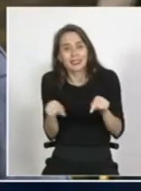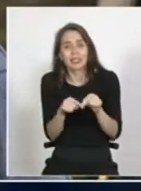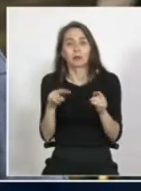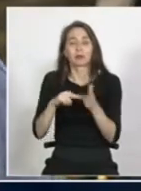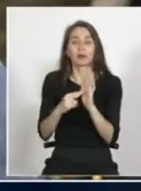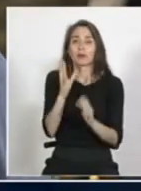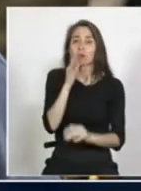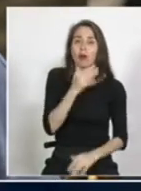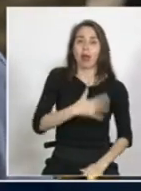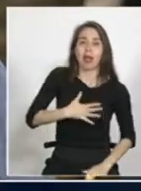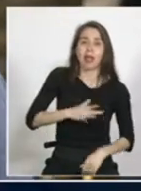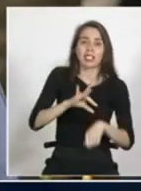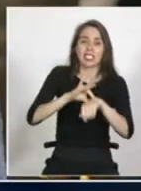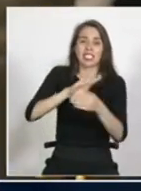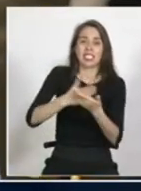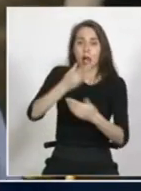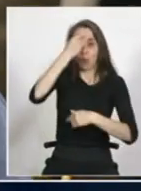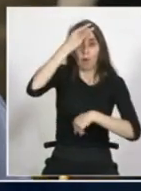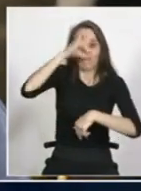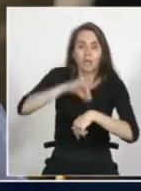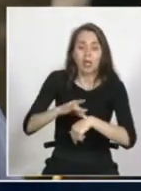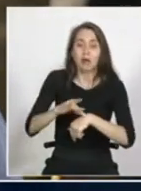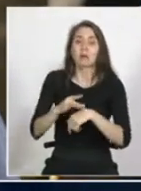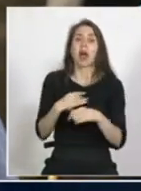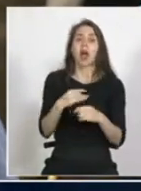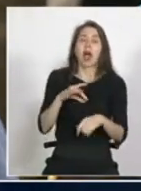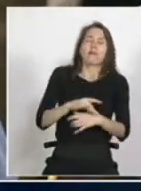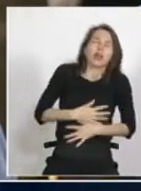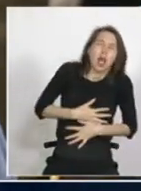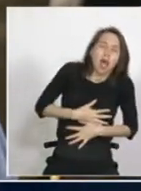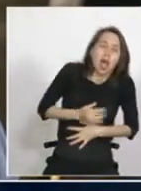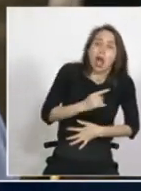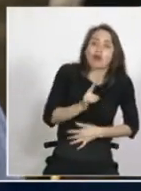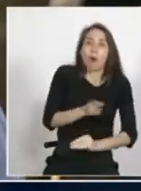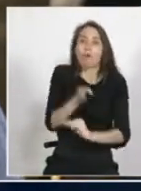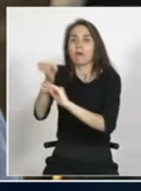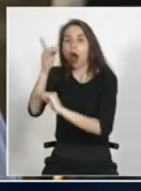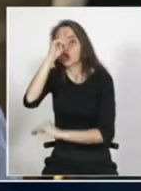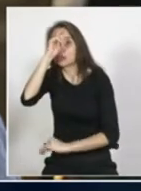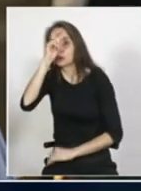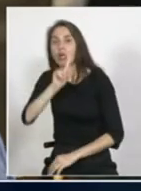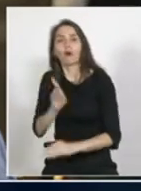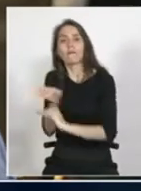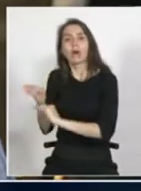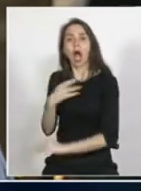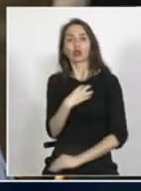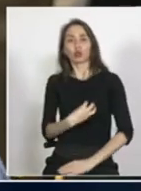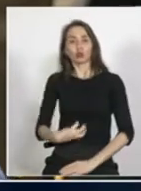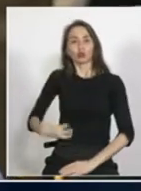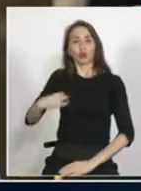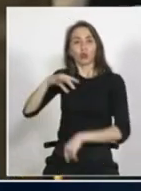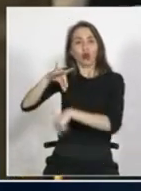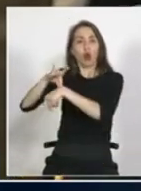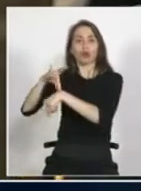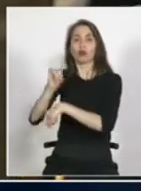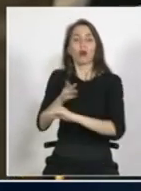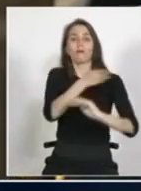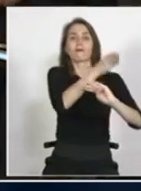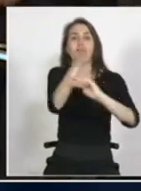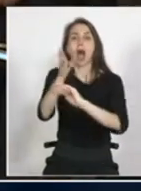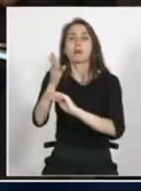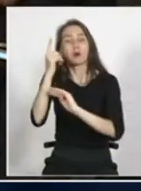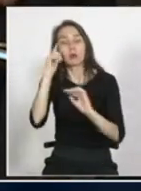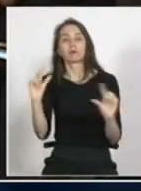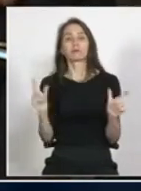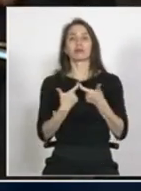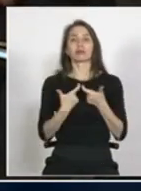sanitarios, por miedo, por temor a asistir a los centros de salud primaria o a los distintos servicios. O sea, por no